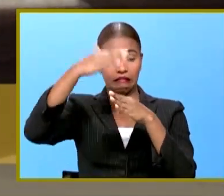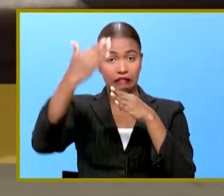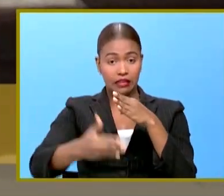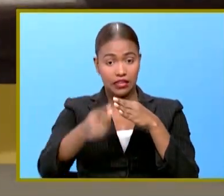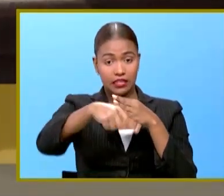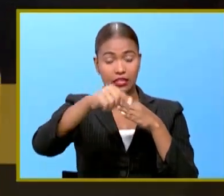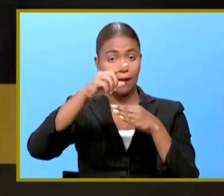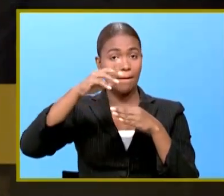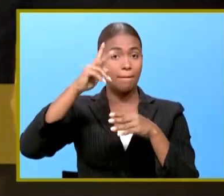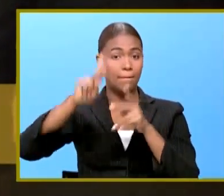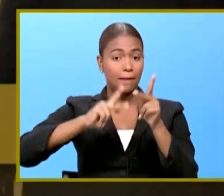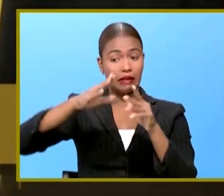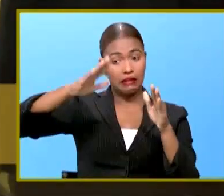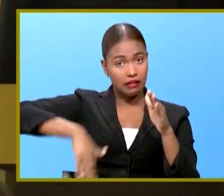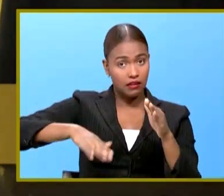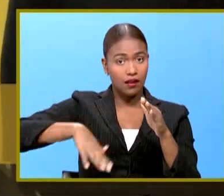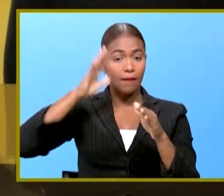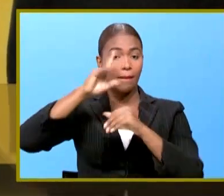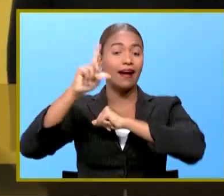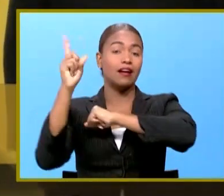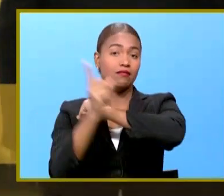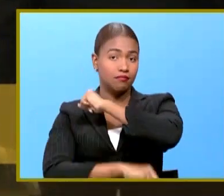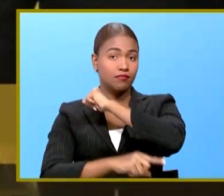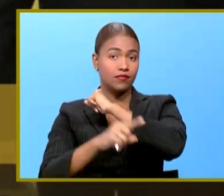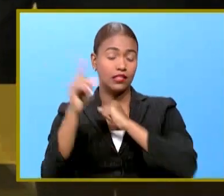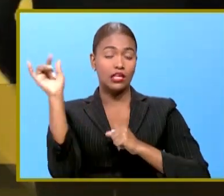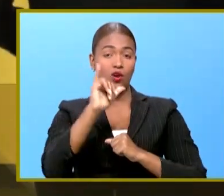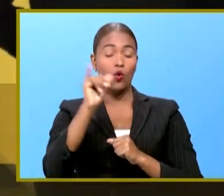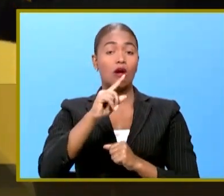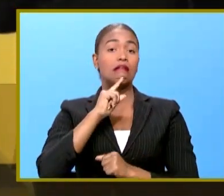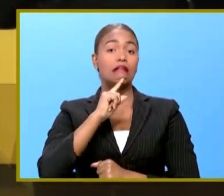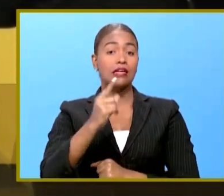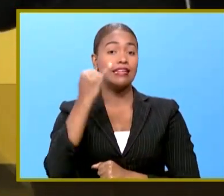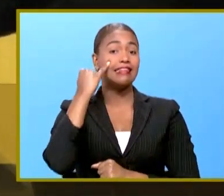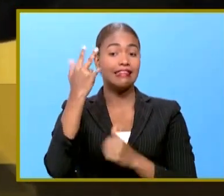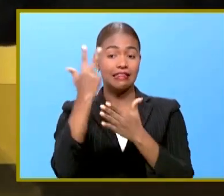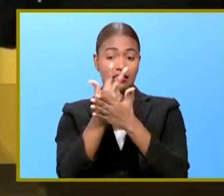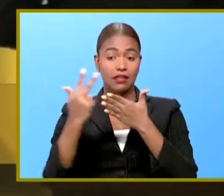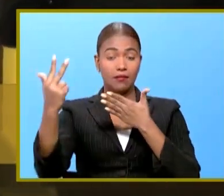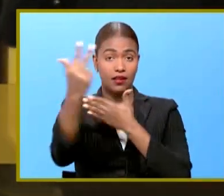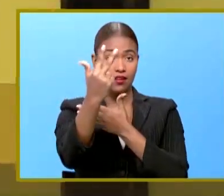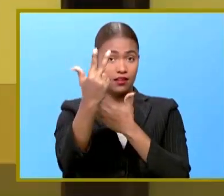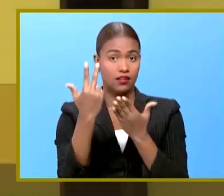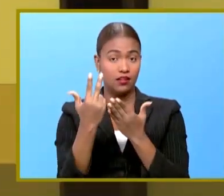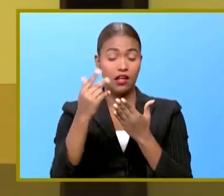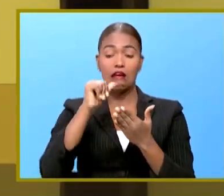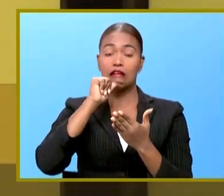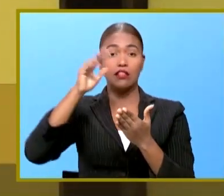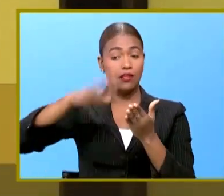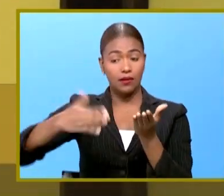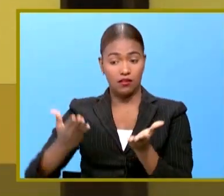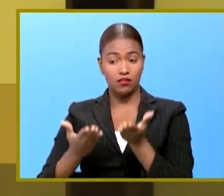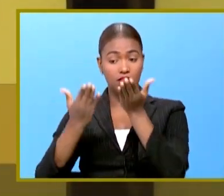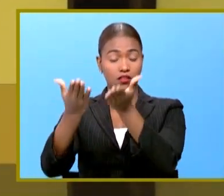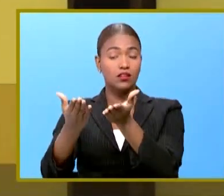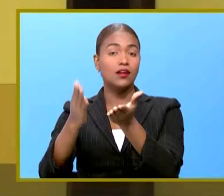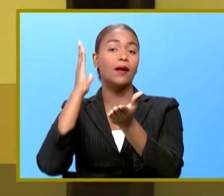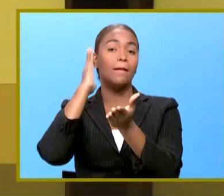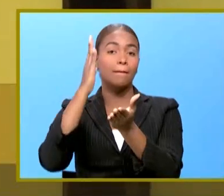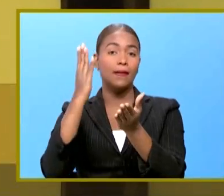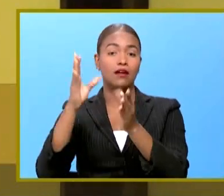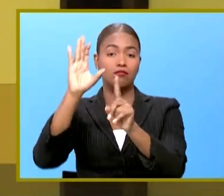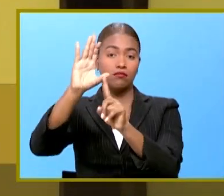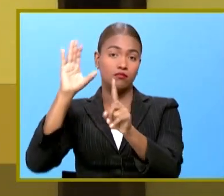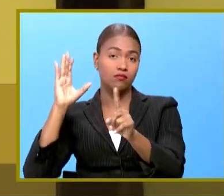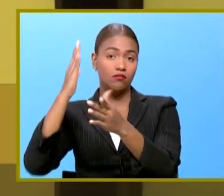quienes no lo hagan serán sancionados y que si entre semanas posteriores no la presentan, serán